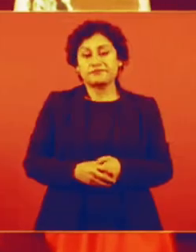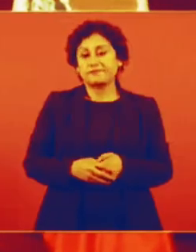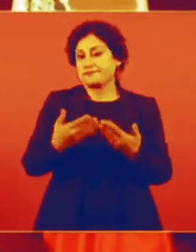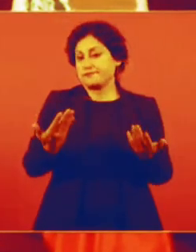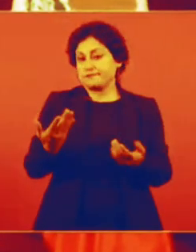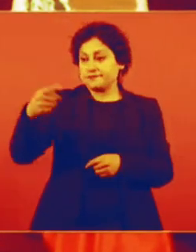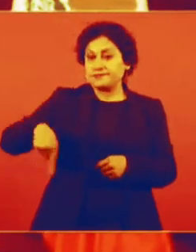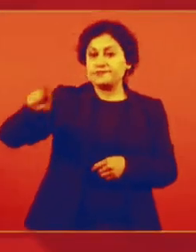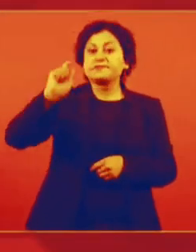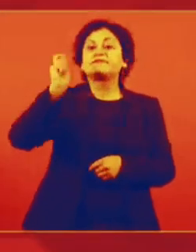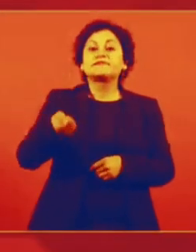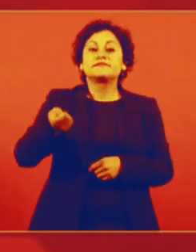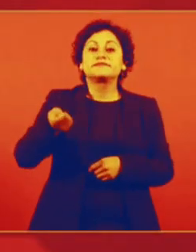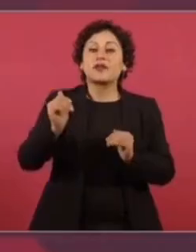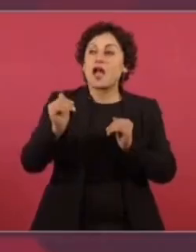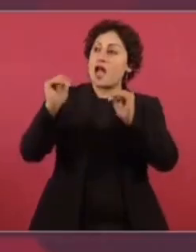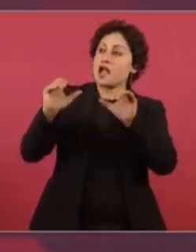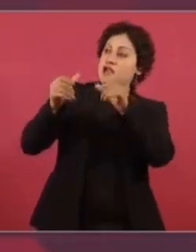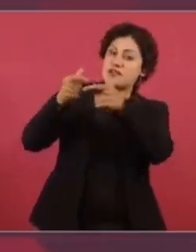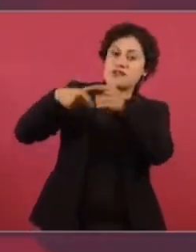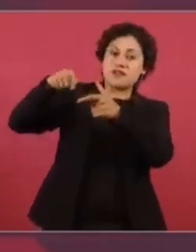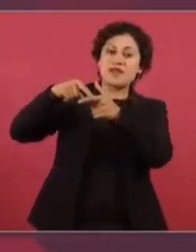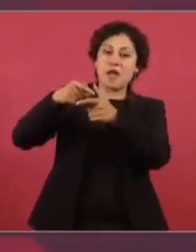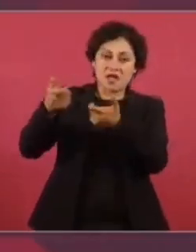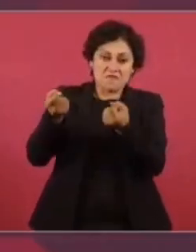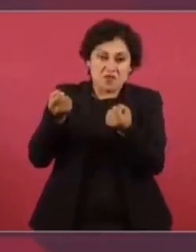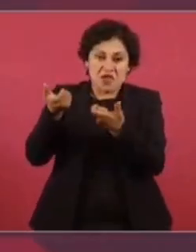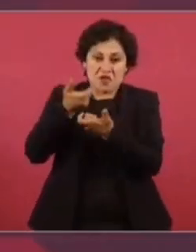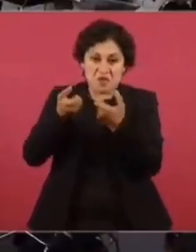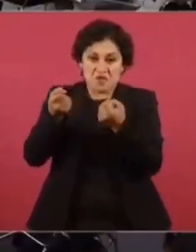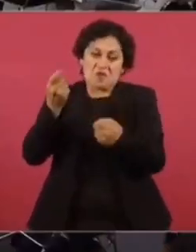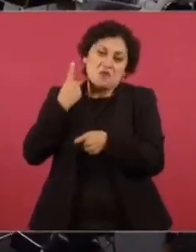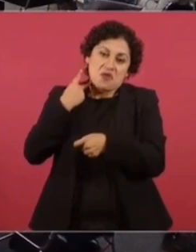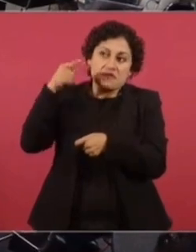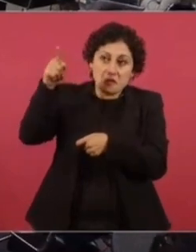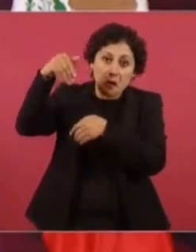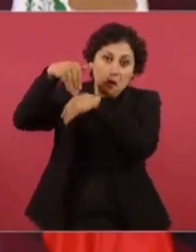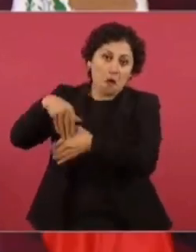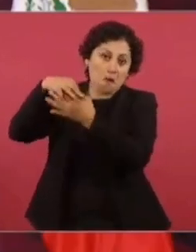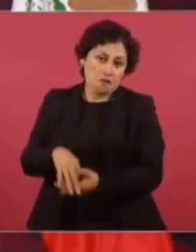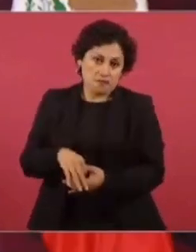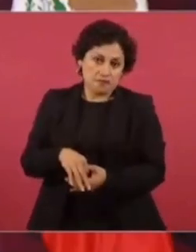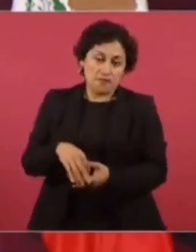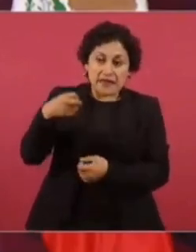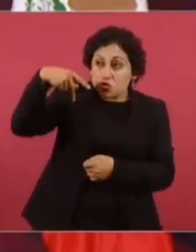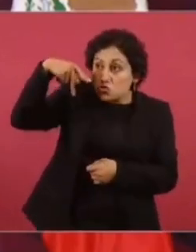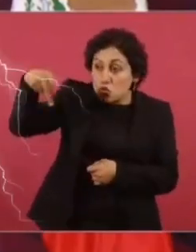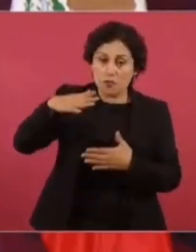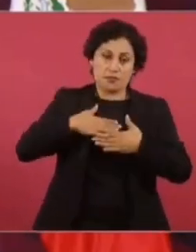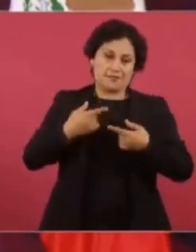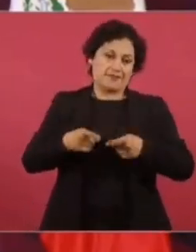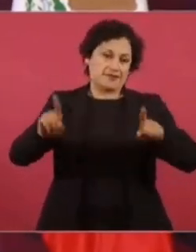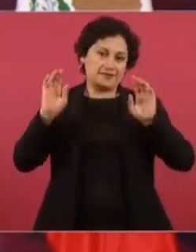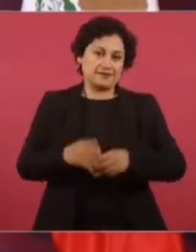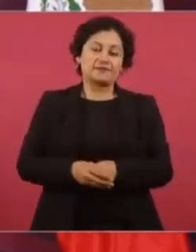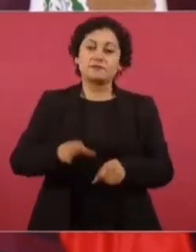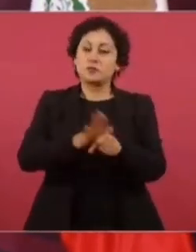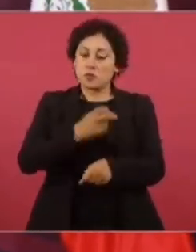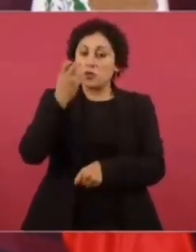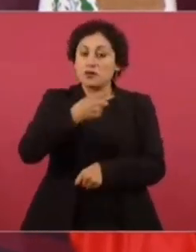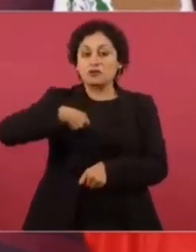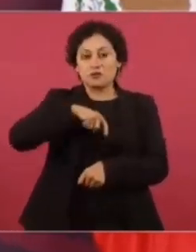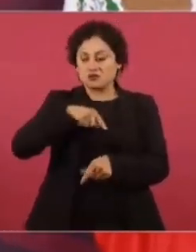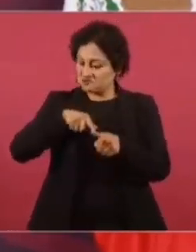Y están al servicio de la élite, del poder económico, del poder político. Esas son nuestras diferencias de fondo. Entonces, por eso sostenemos que es necesaria una